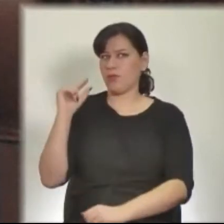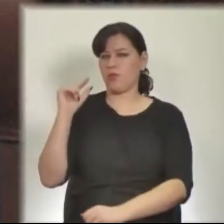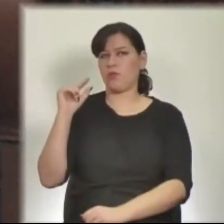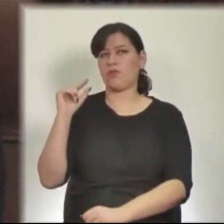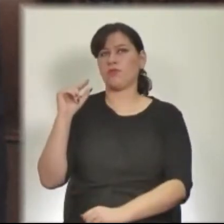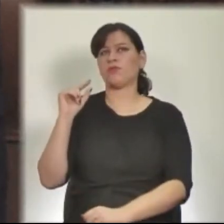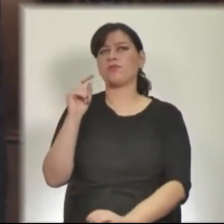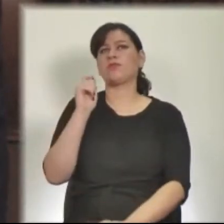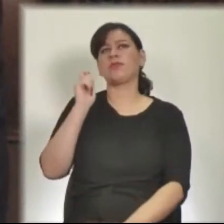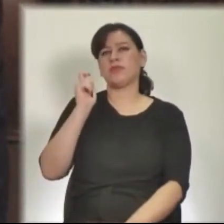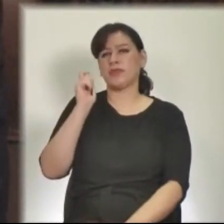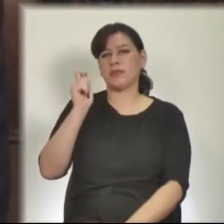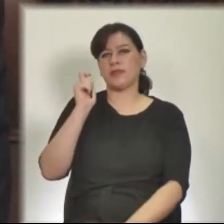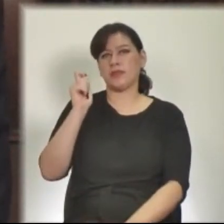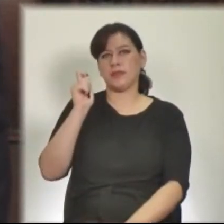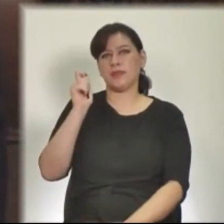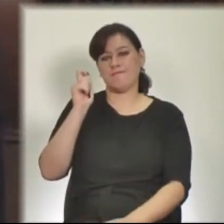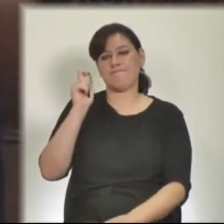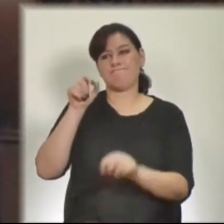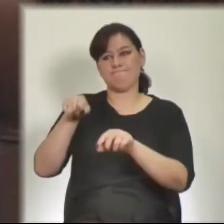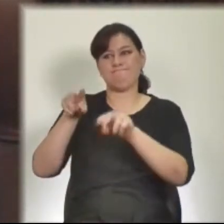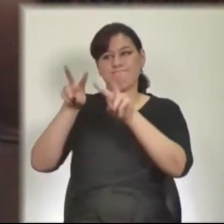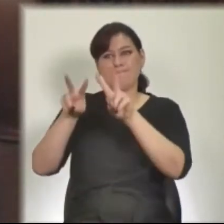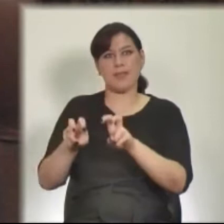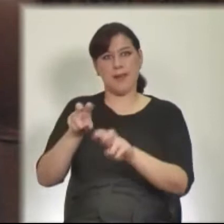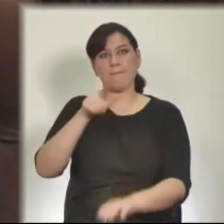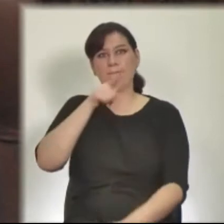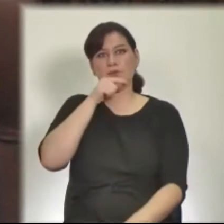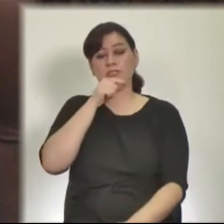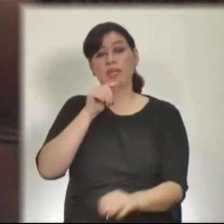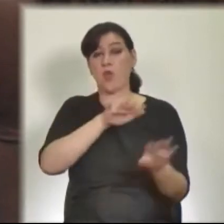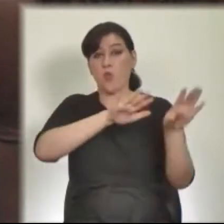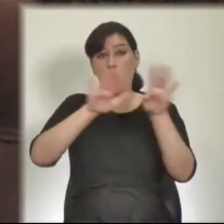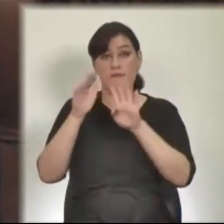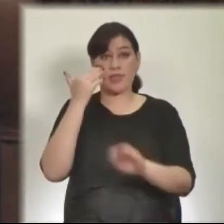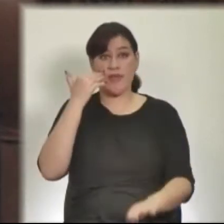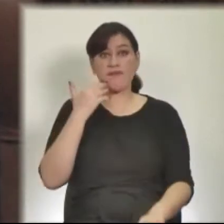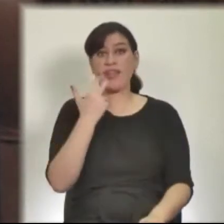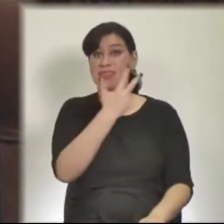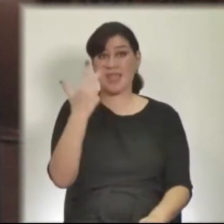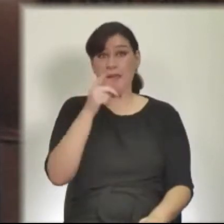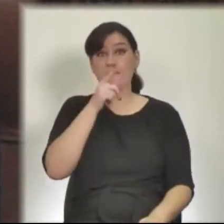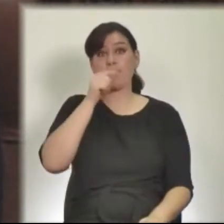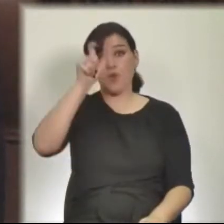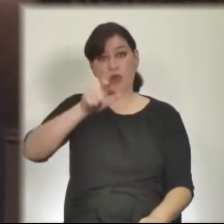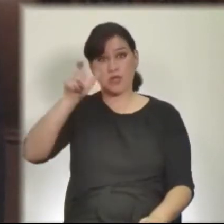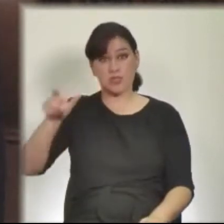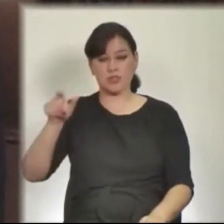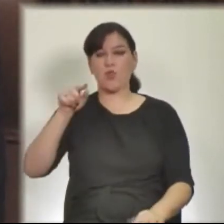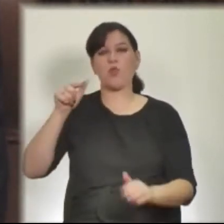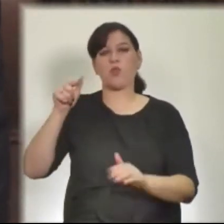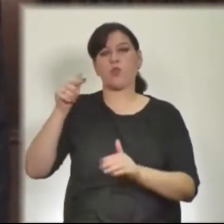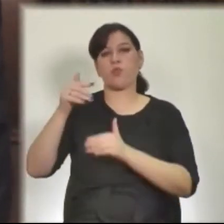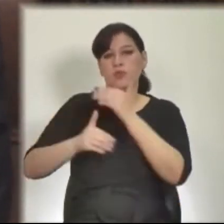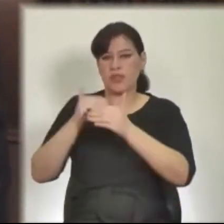protagonista a los servicios policiales. El 9 de abril, tres policías fueron imputados por un procedimiento